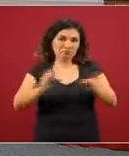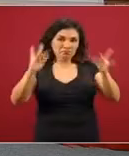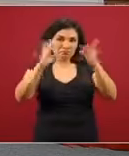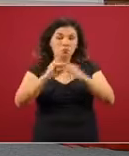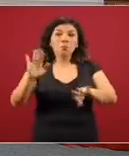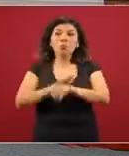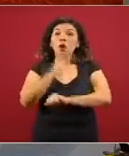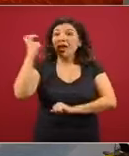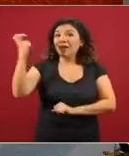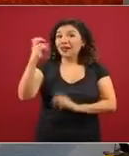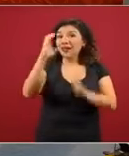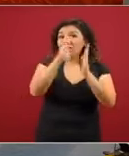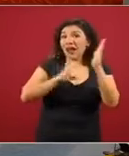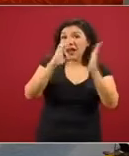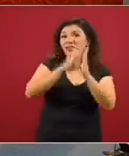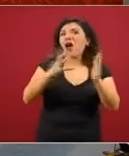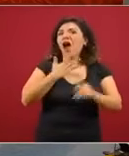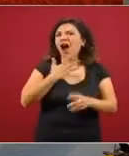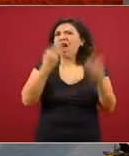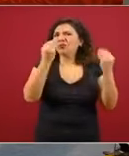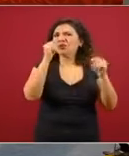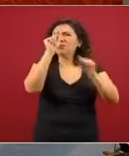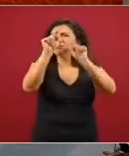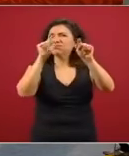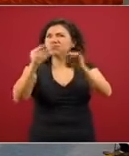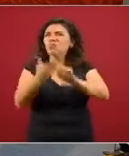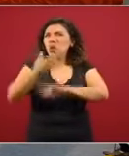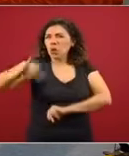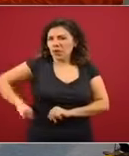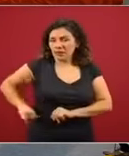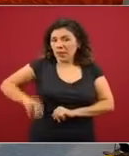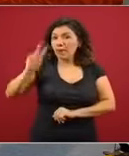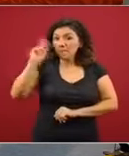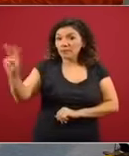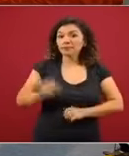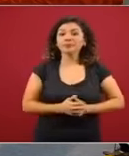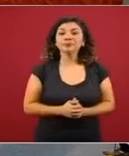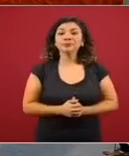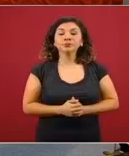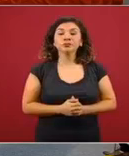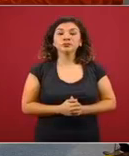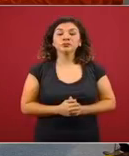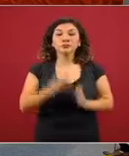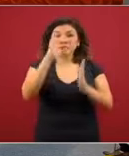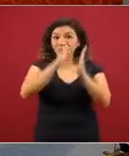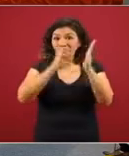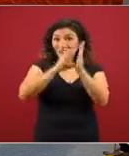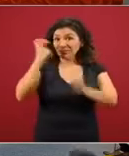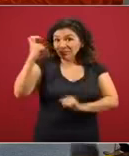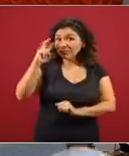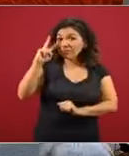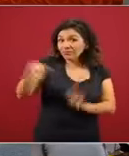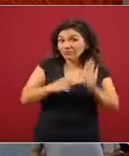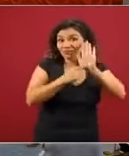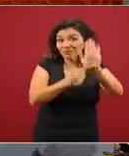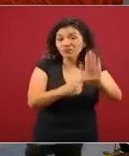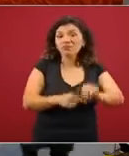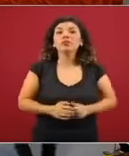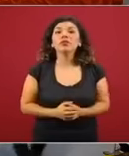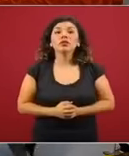tiene muchos puntos de interés. Este calendario que estamos presentando,